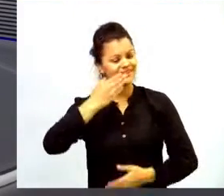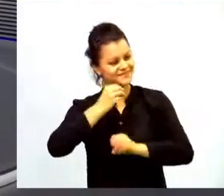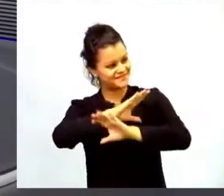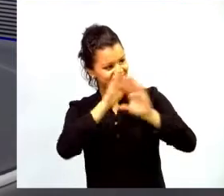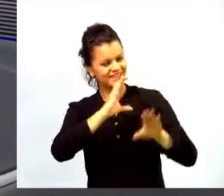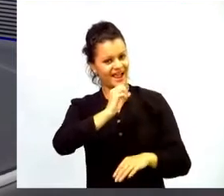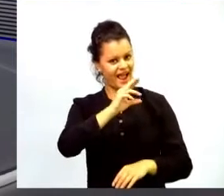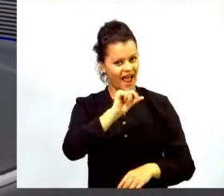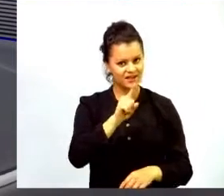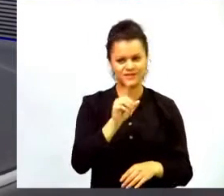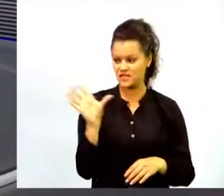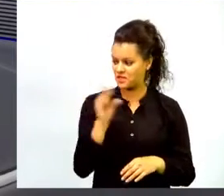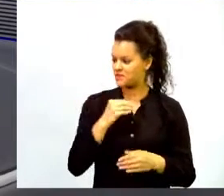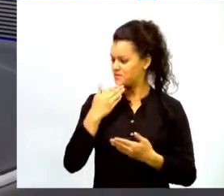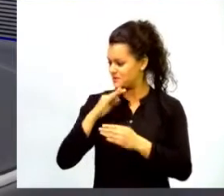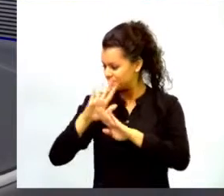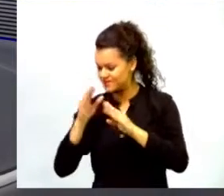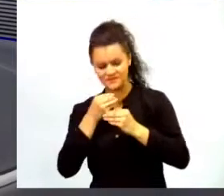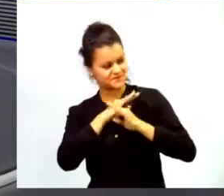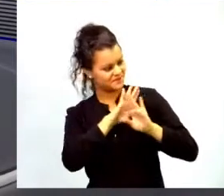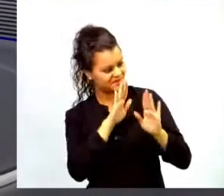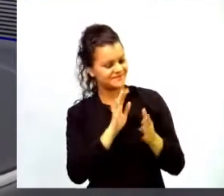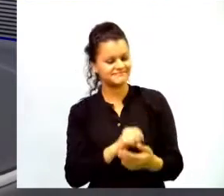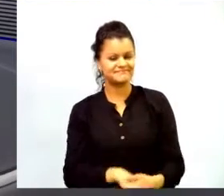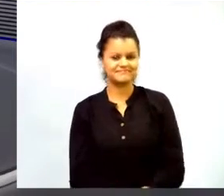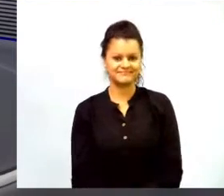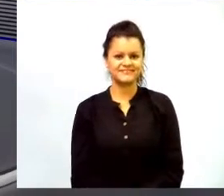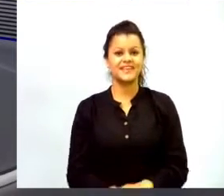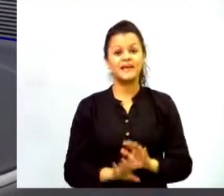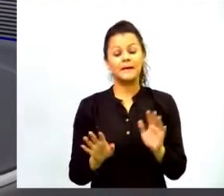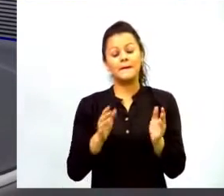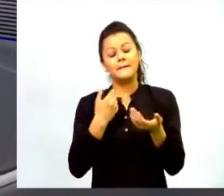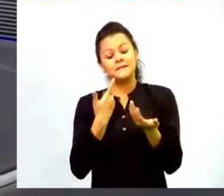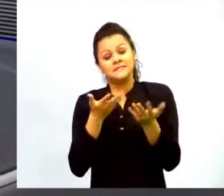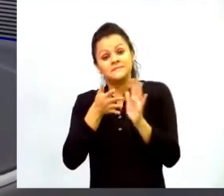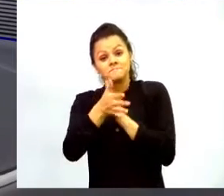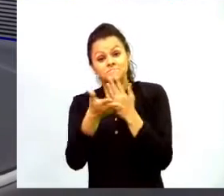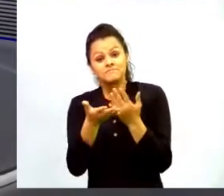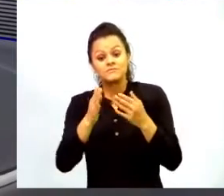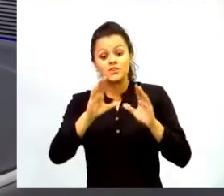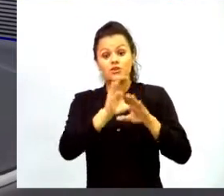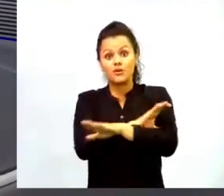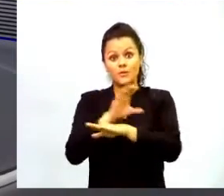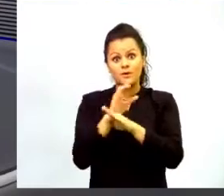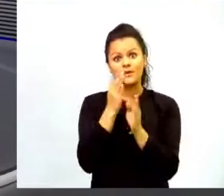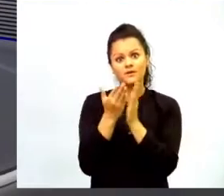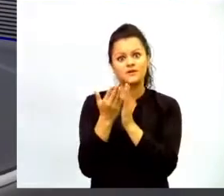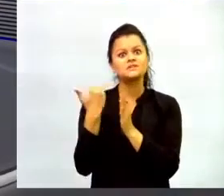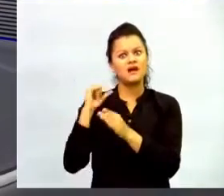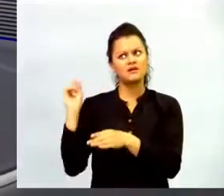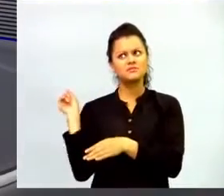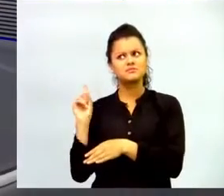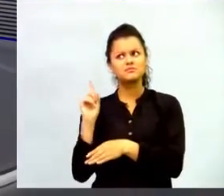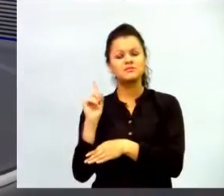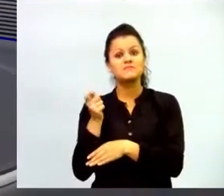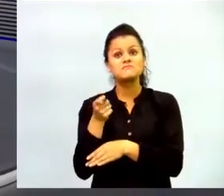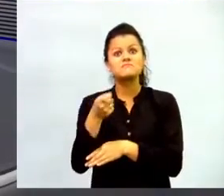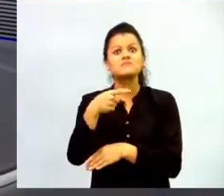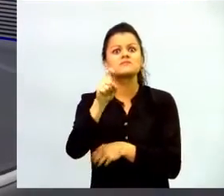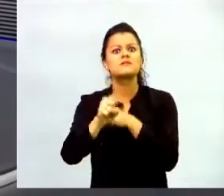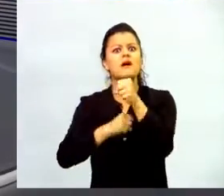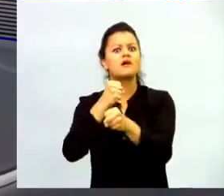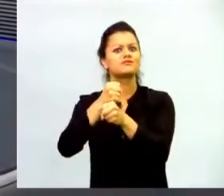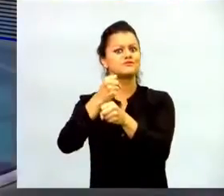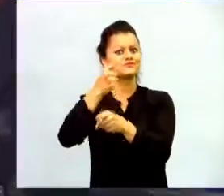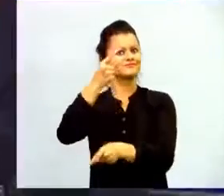acompañan acá y al profesor en Cali. Bueno, Computadores para Educar, próximo a cumplir 16 años como programa social,